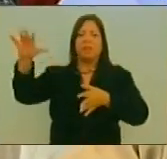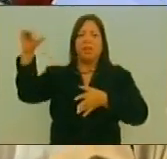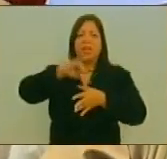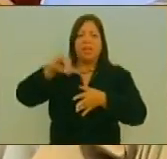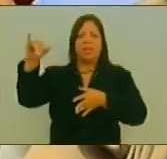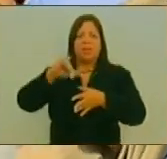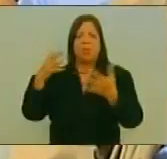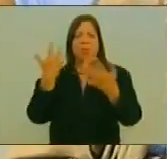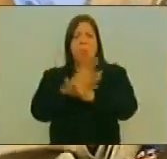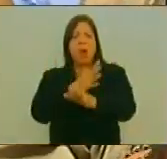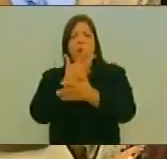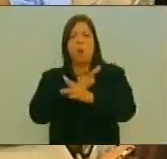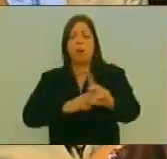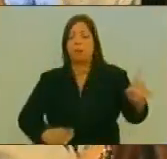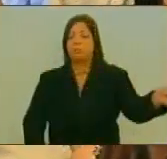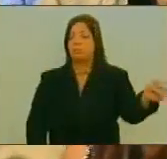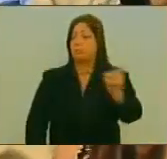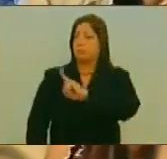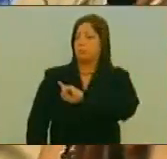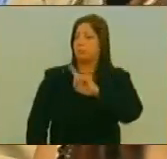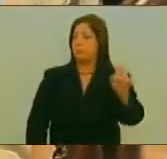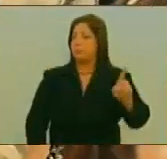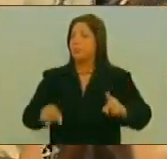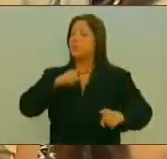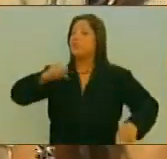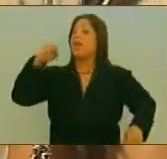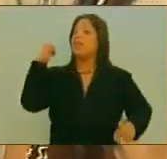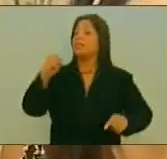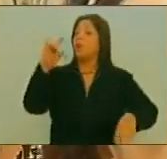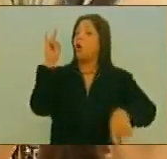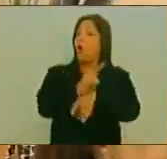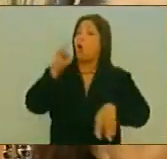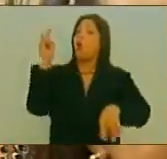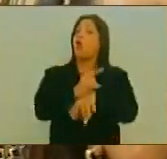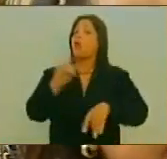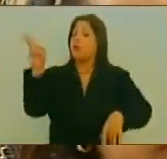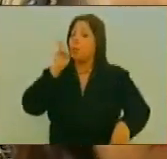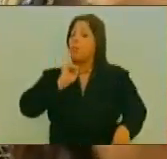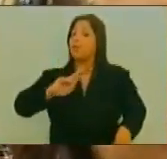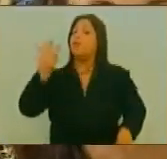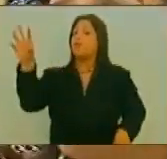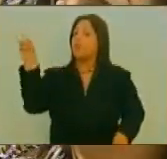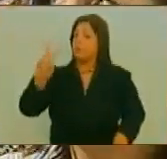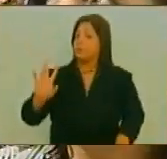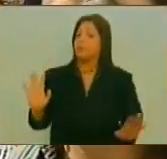Jugar A ese rol No es más Que traición A la patria De Simón Bolívar